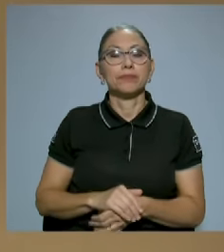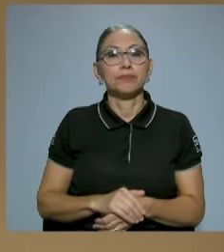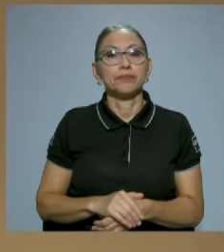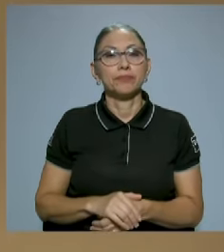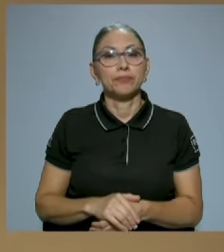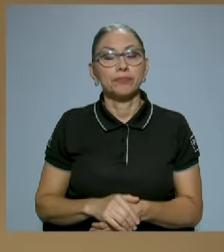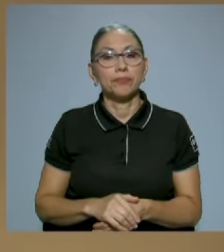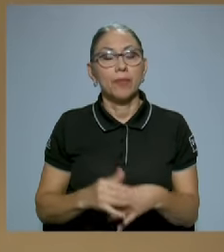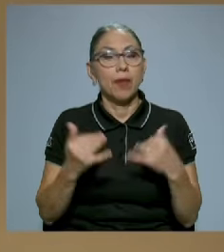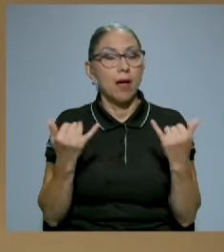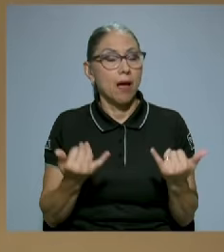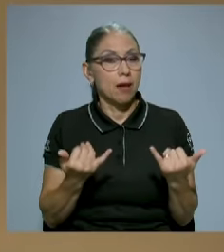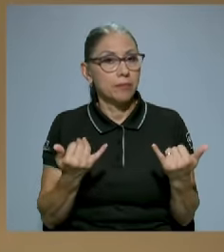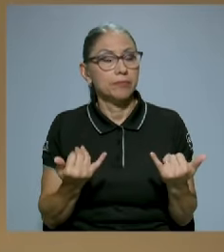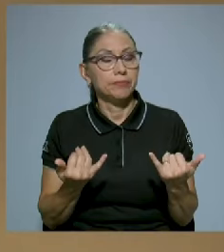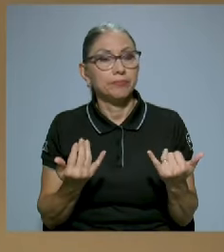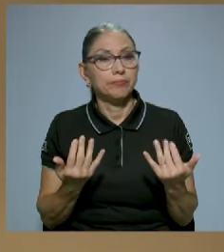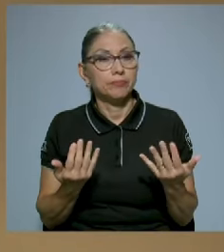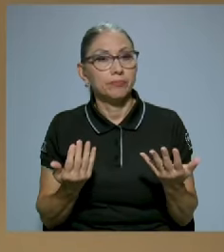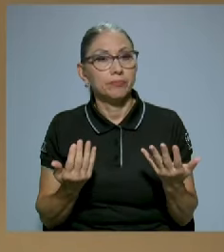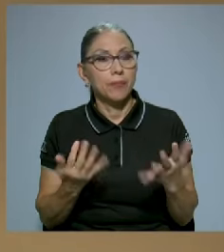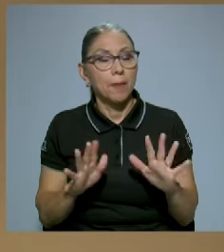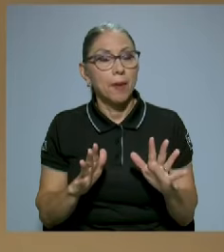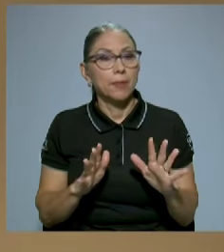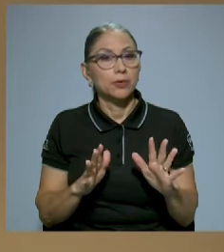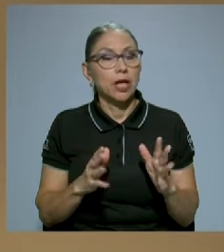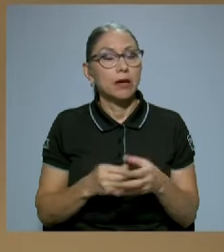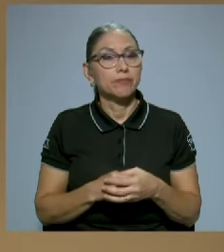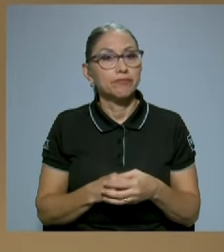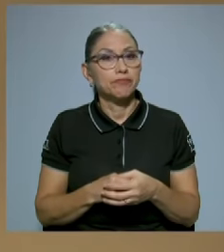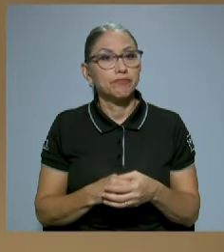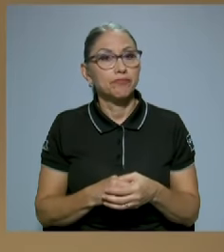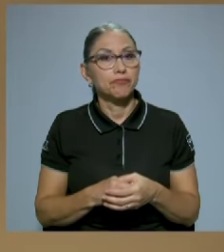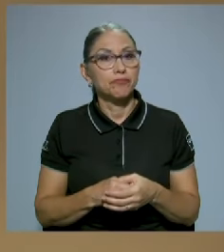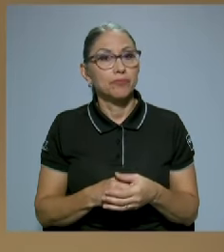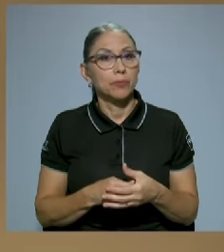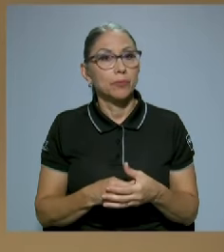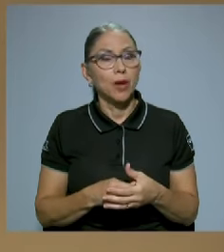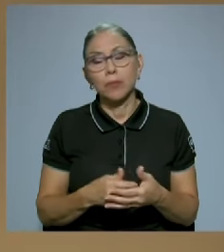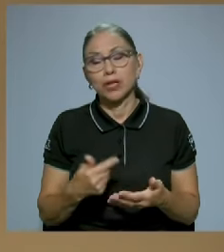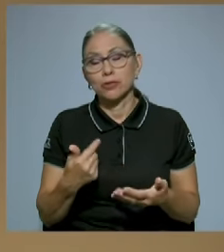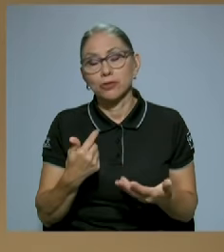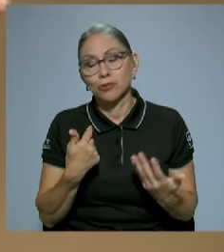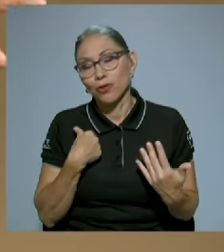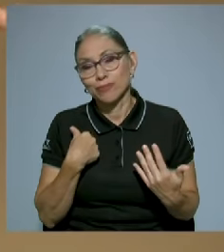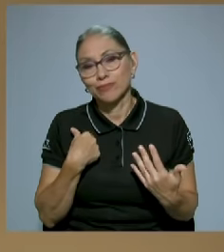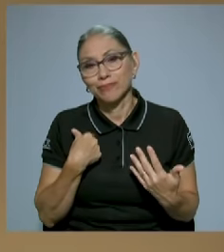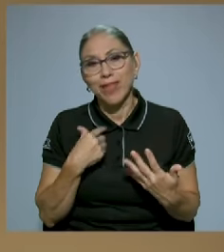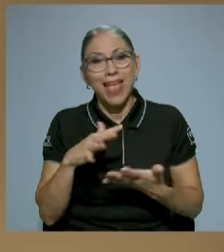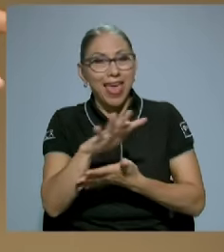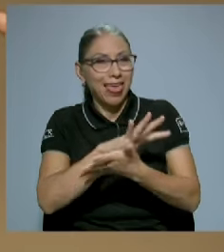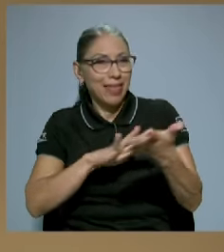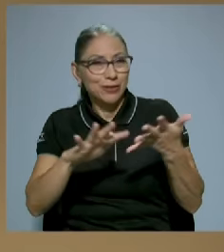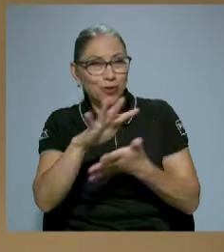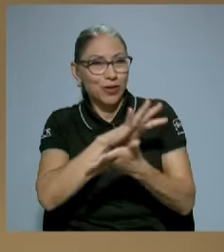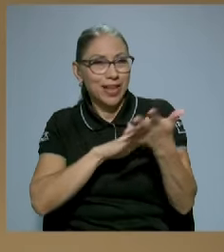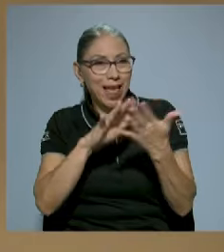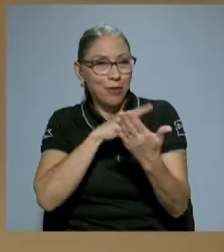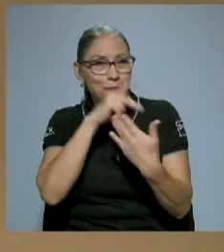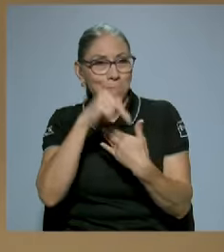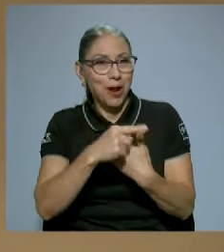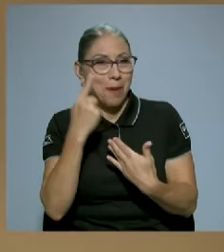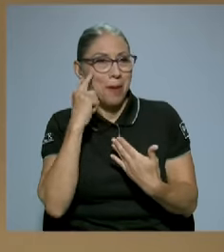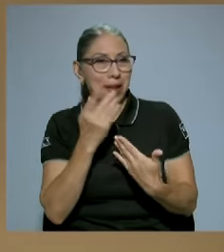vamos a dirigirnos, y yo he sido muy desordenado, le he desordenado a don Rubén el programa,